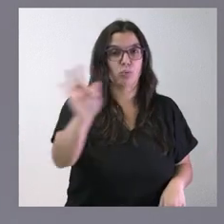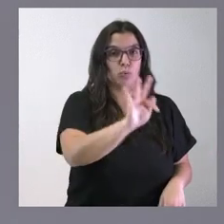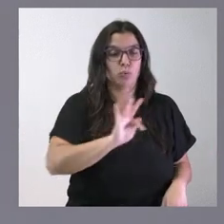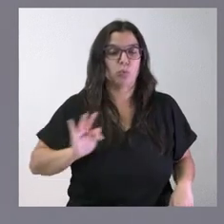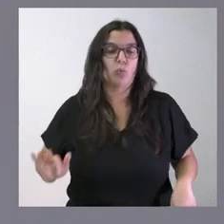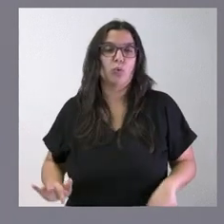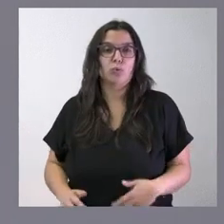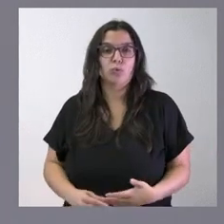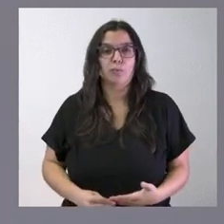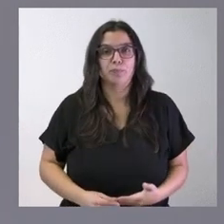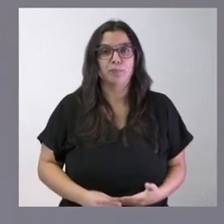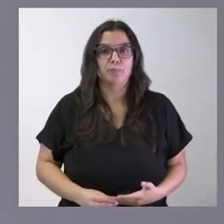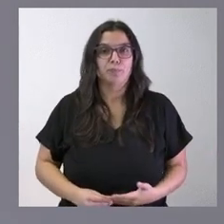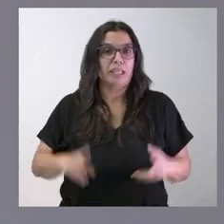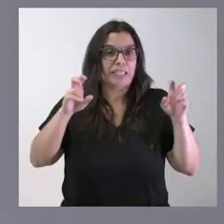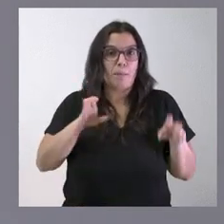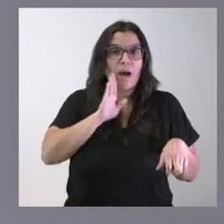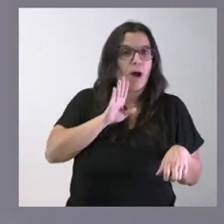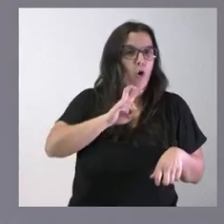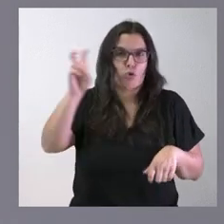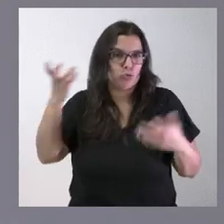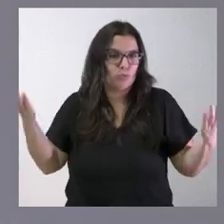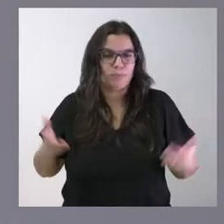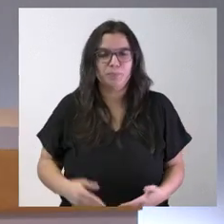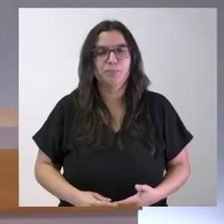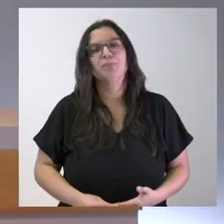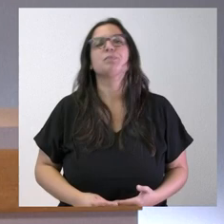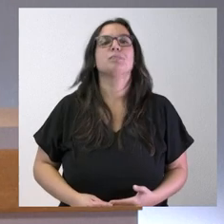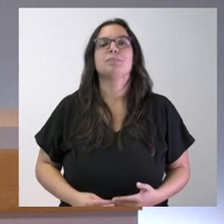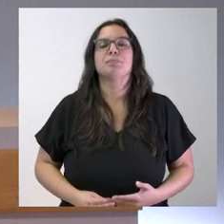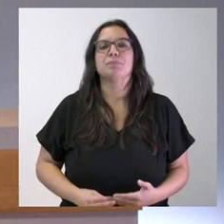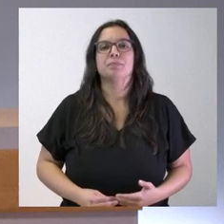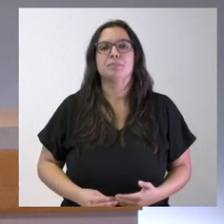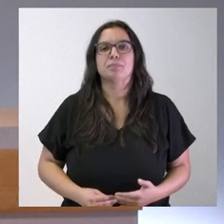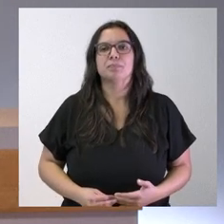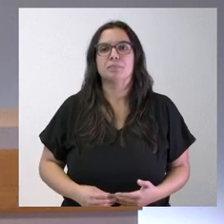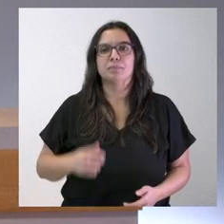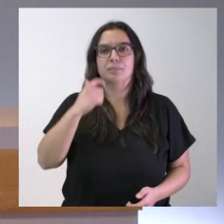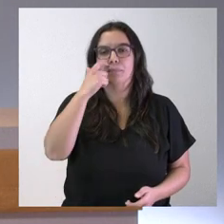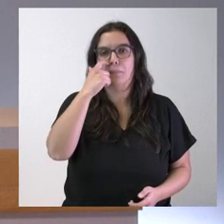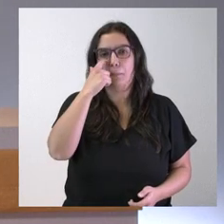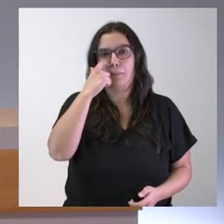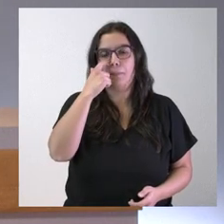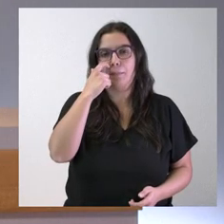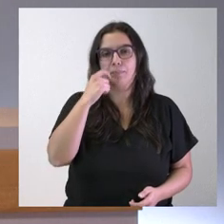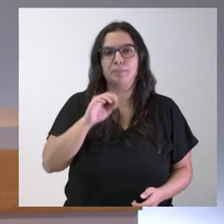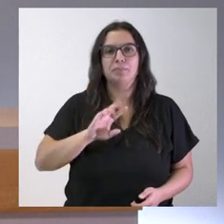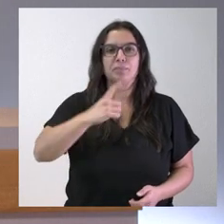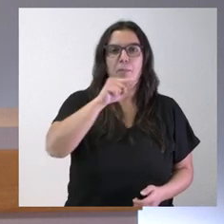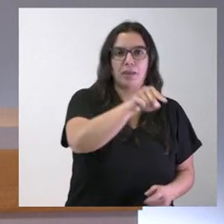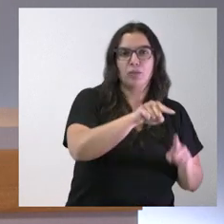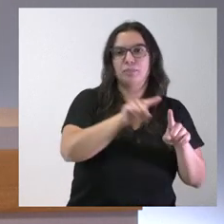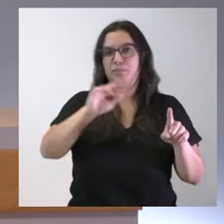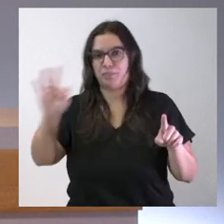preguntas sobre estos temas o sobre cualquier otro que estimen oportuno realizar. Sí, para empezar… Hay dos intervenciones, primero Sonia y luego la televisión,